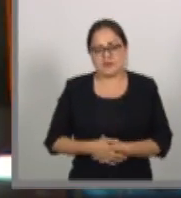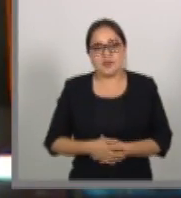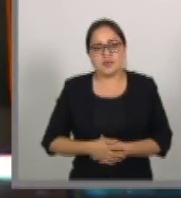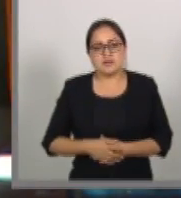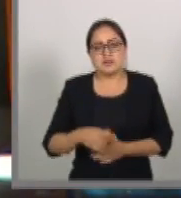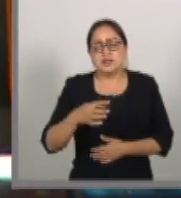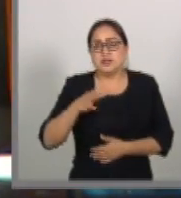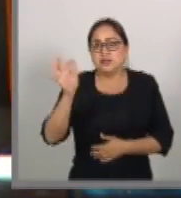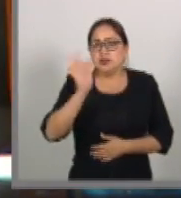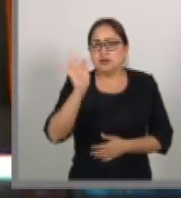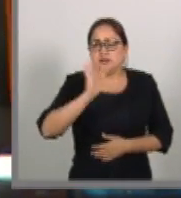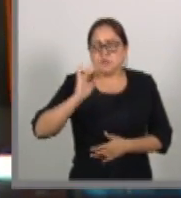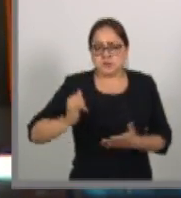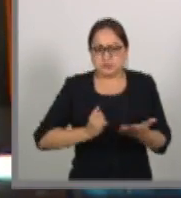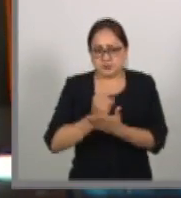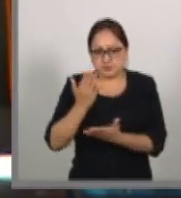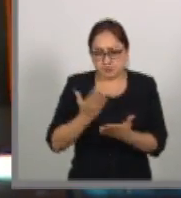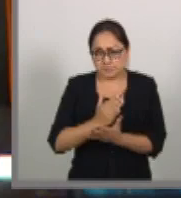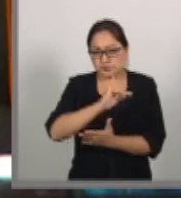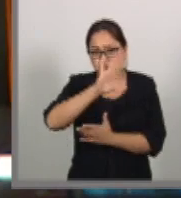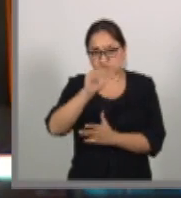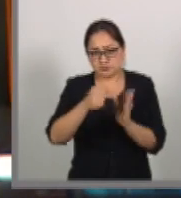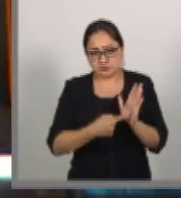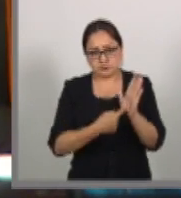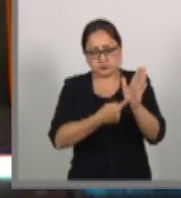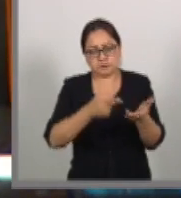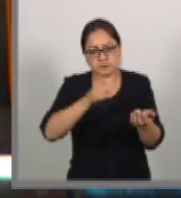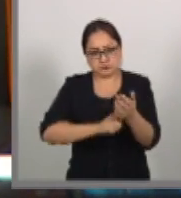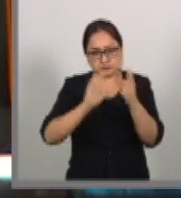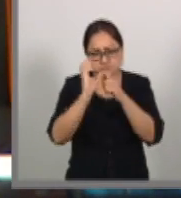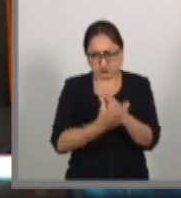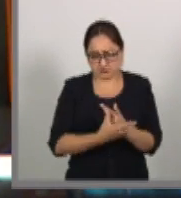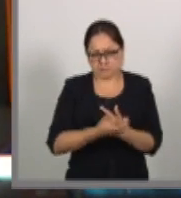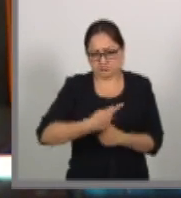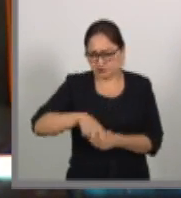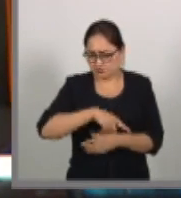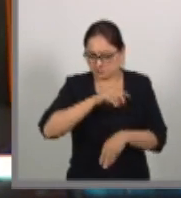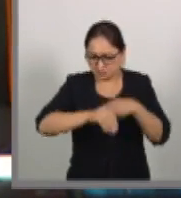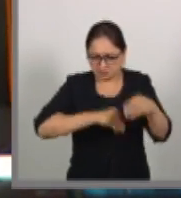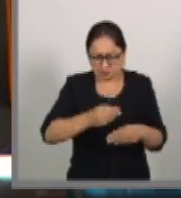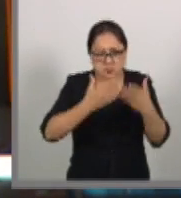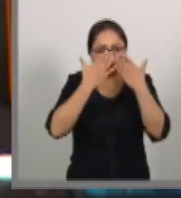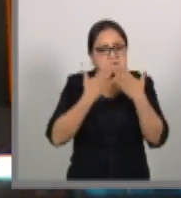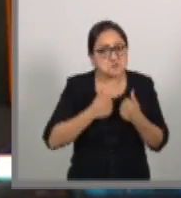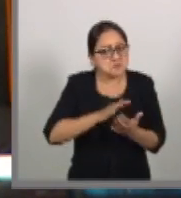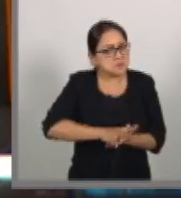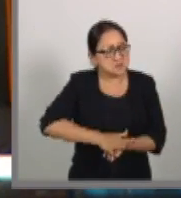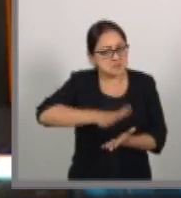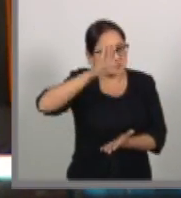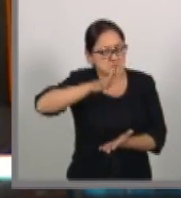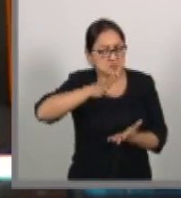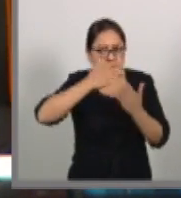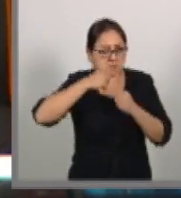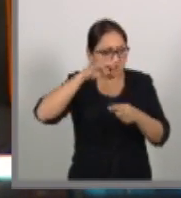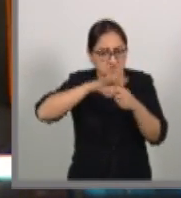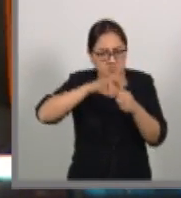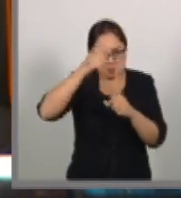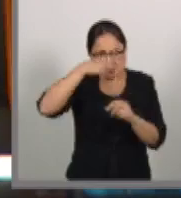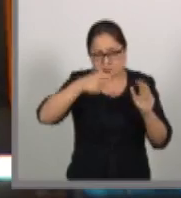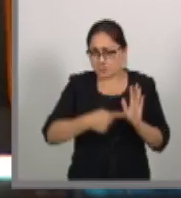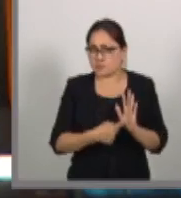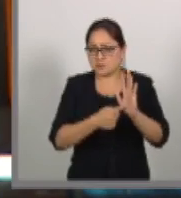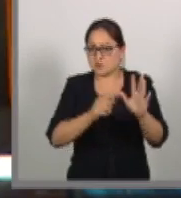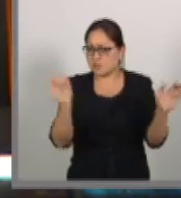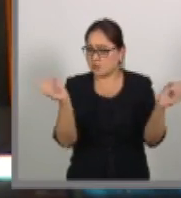que los dictámenes que se iban a presentar en Comisiones Unidas no se alcanzó la votación para presentarlo,